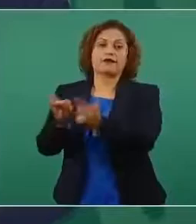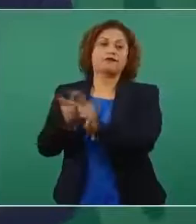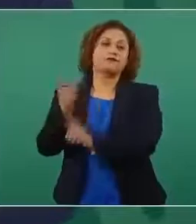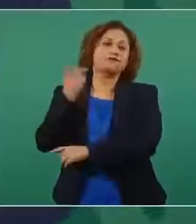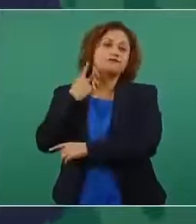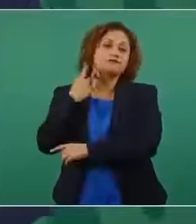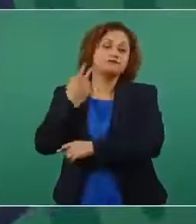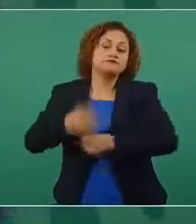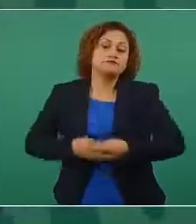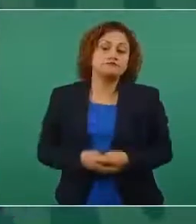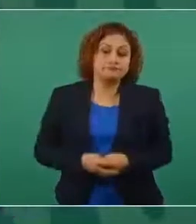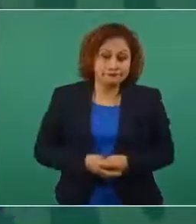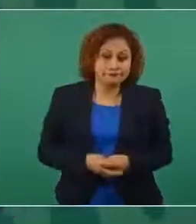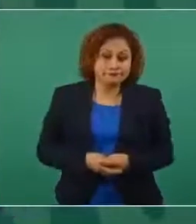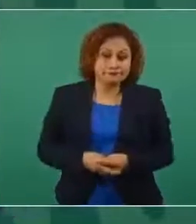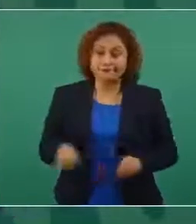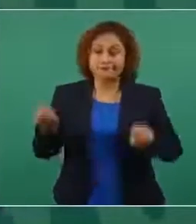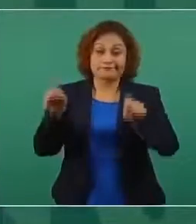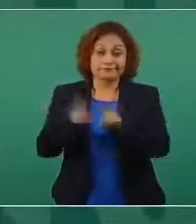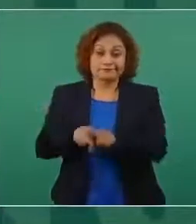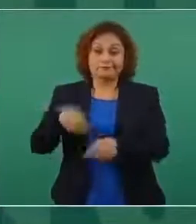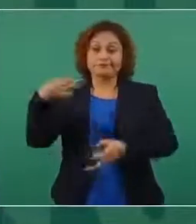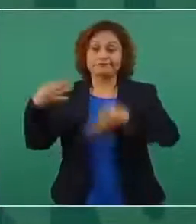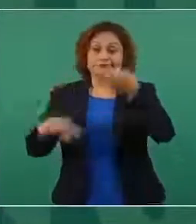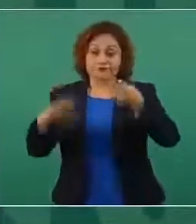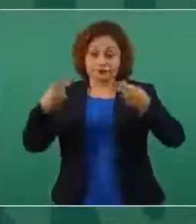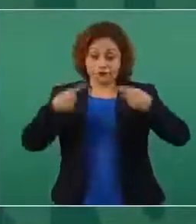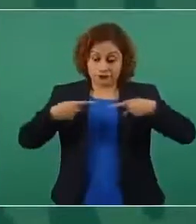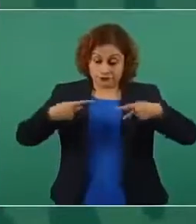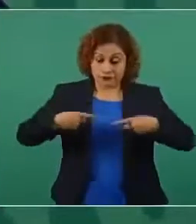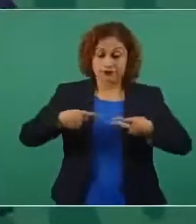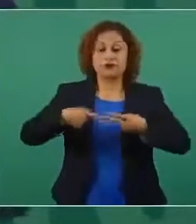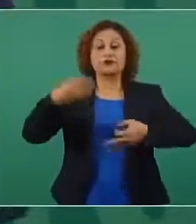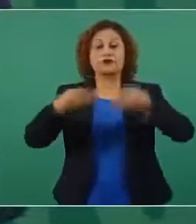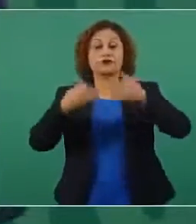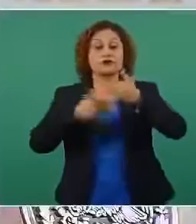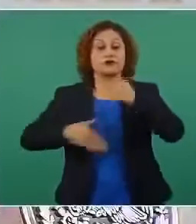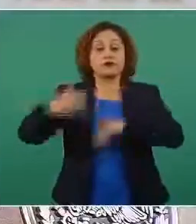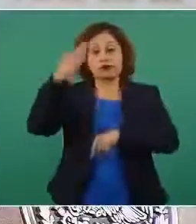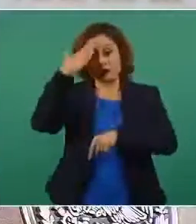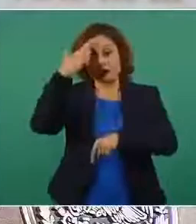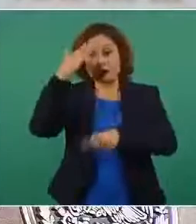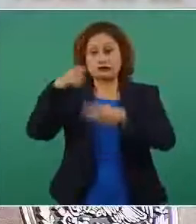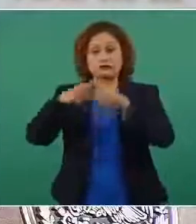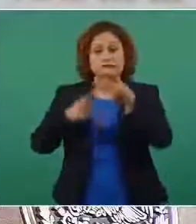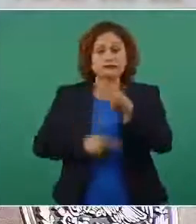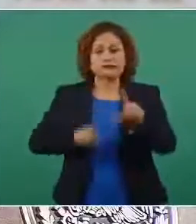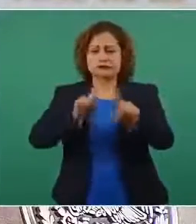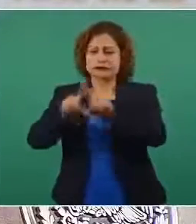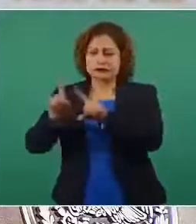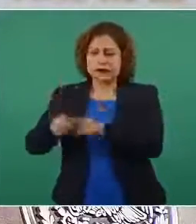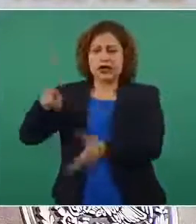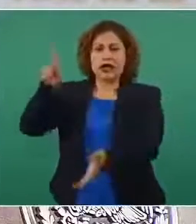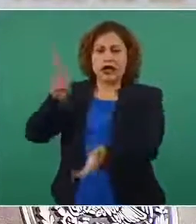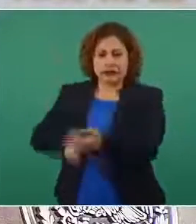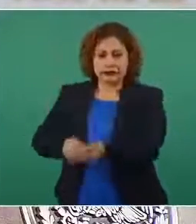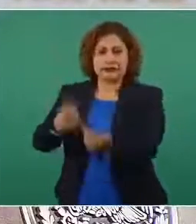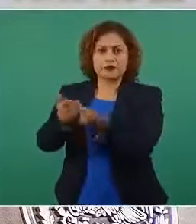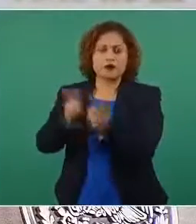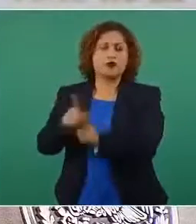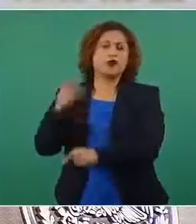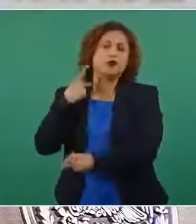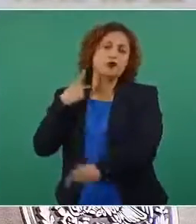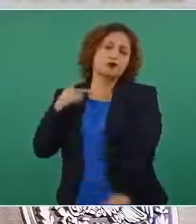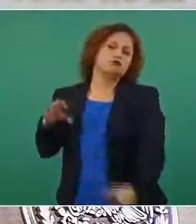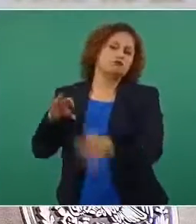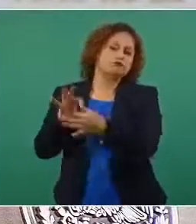y jueces y magistrados y ministros de ese partido con esa mentalidad